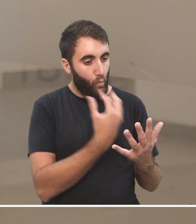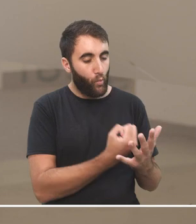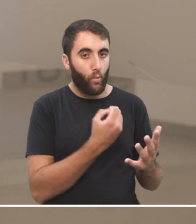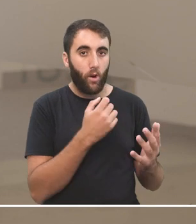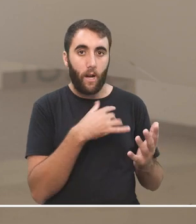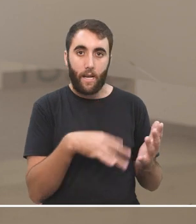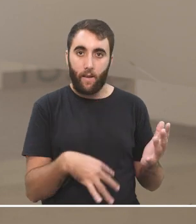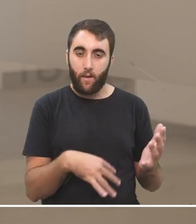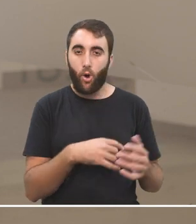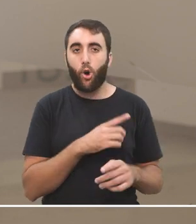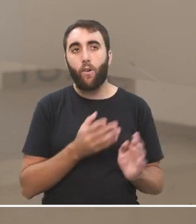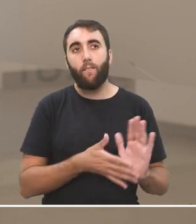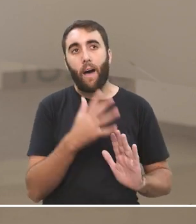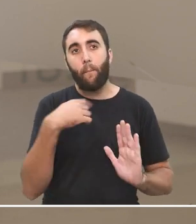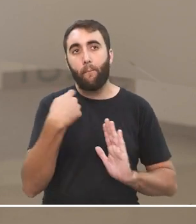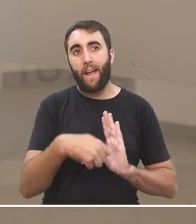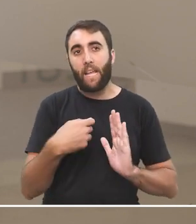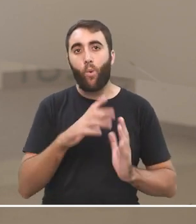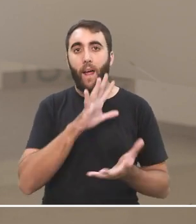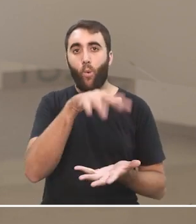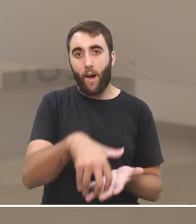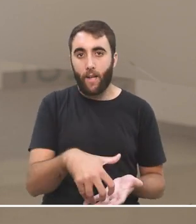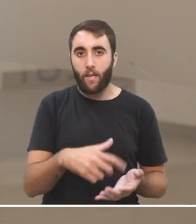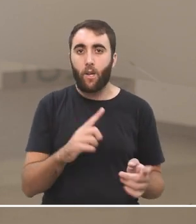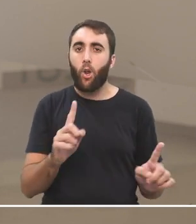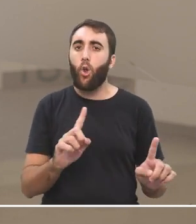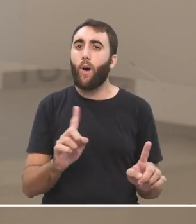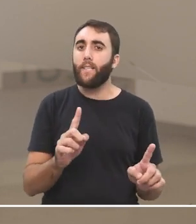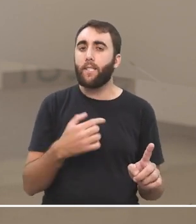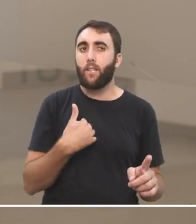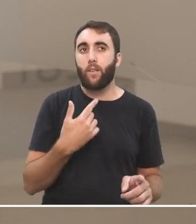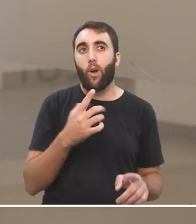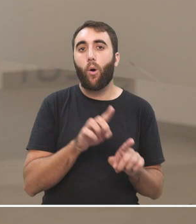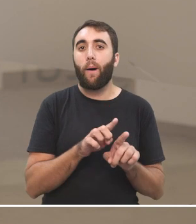¿no? O cuando uno iba a ver una película, iba al cine, no estaba consumiendo